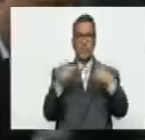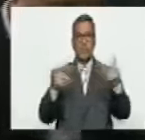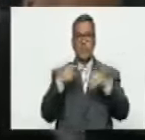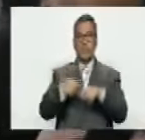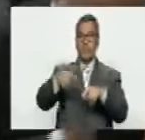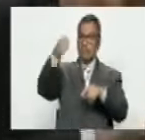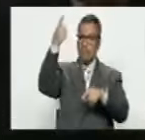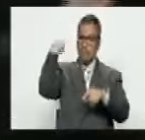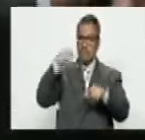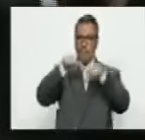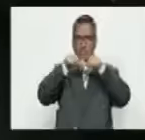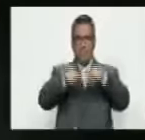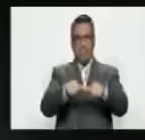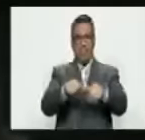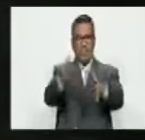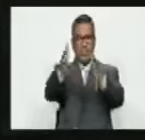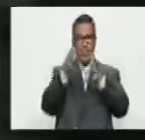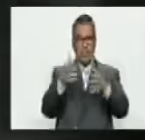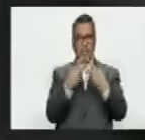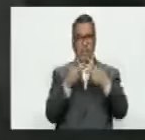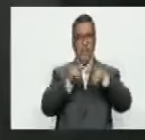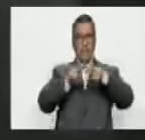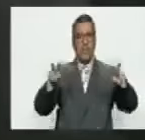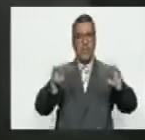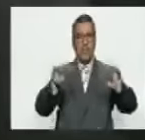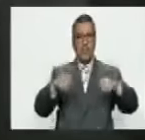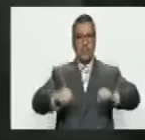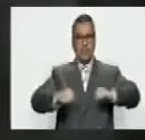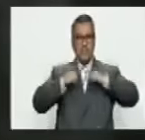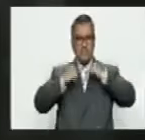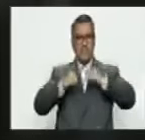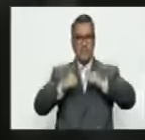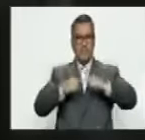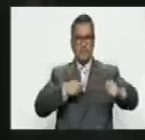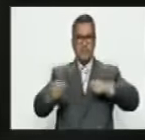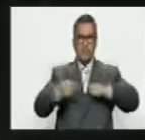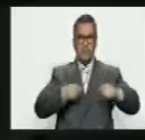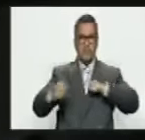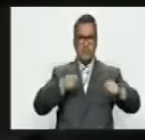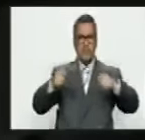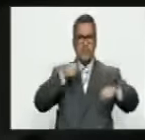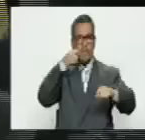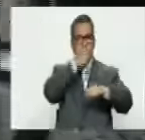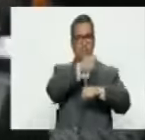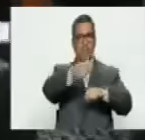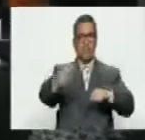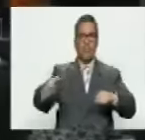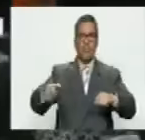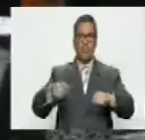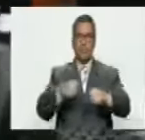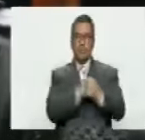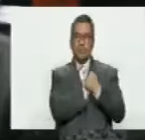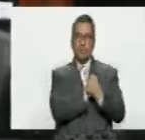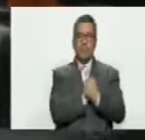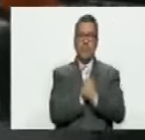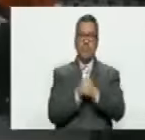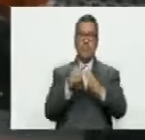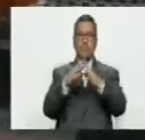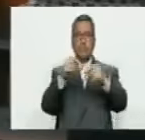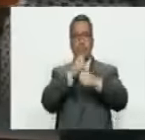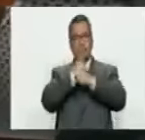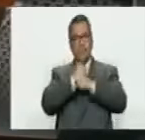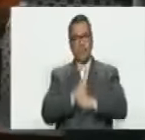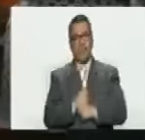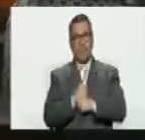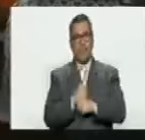selló la victoria de la paz con una contundente movilización popular llena de amor, llena de esperanza,